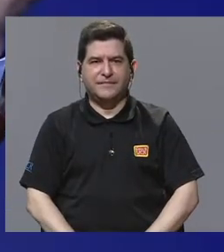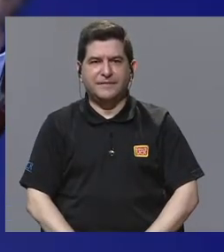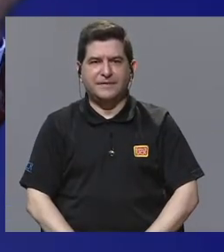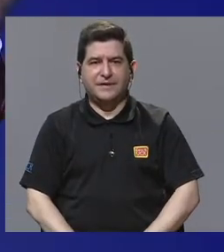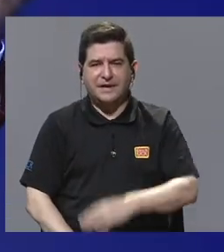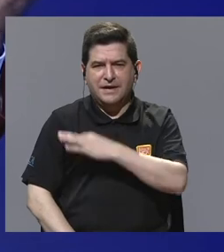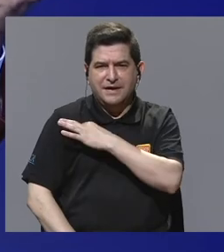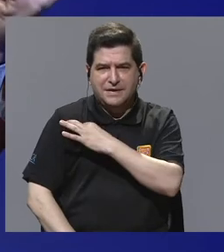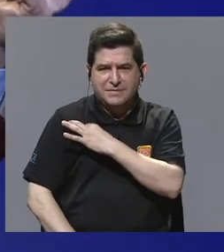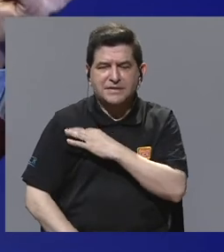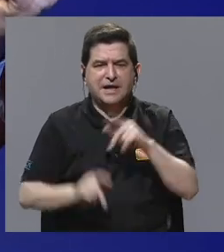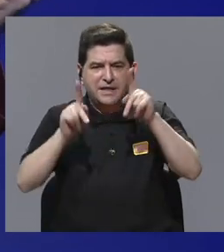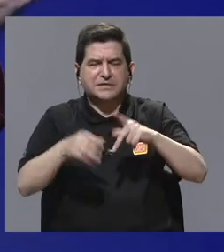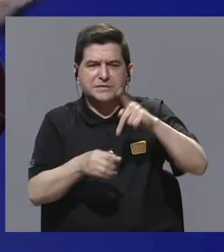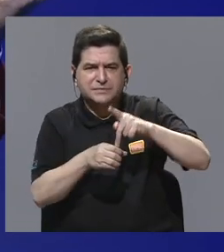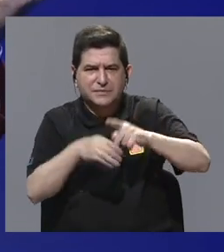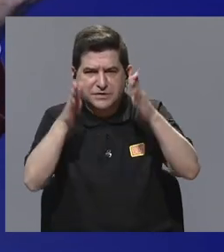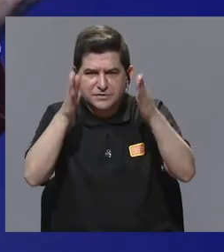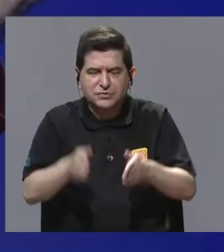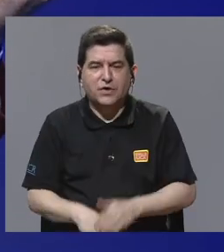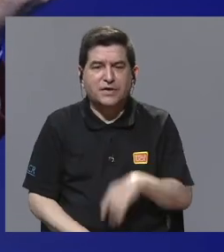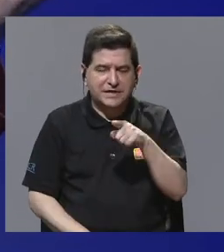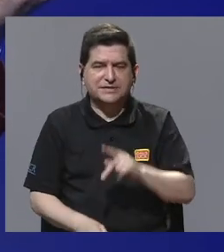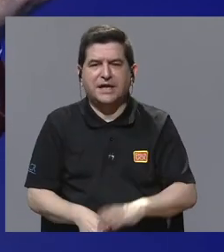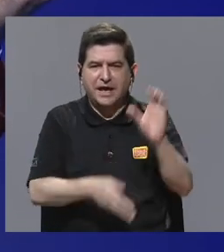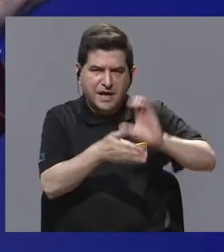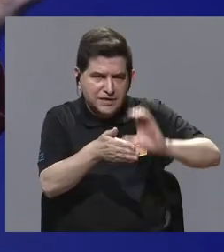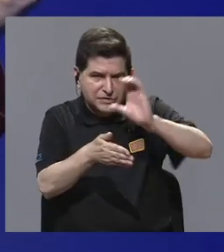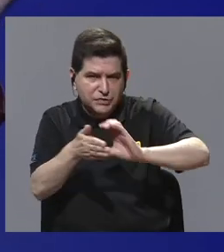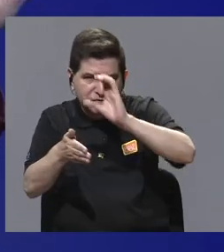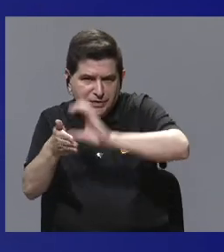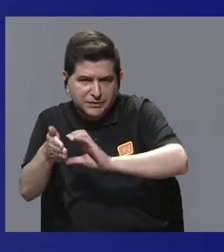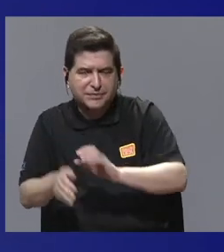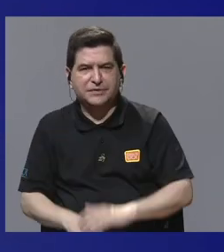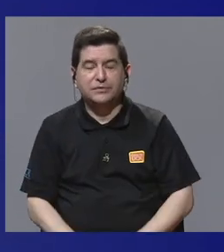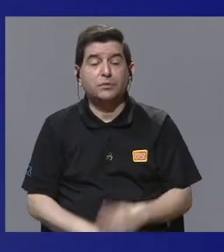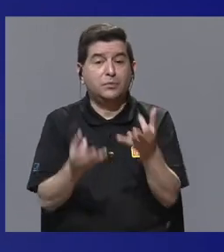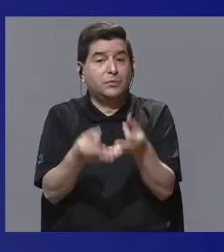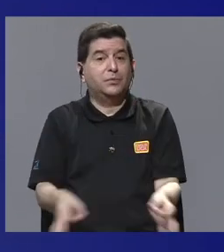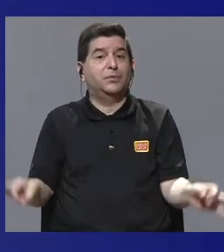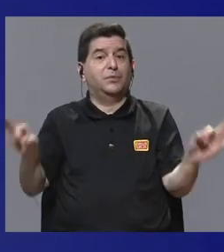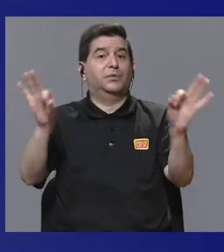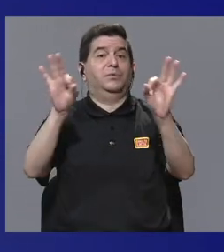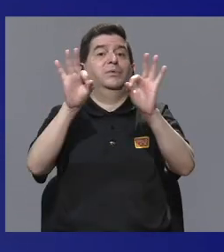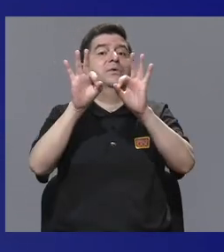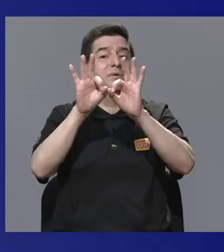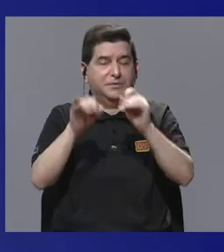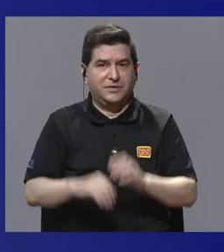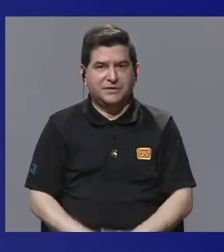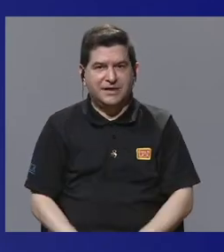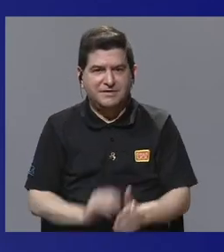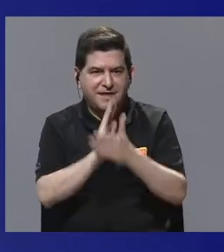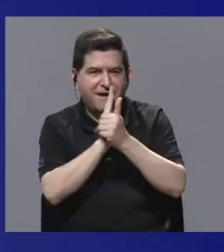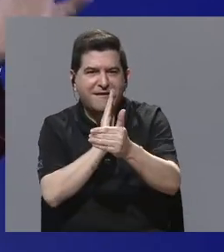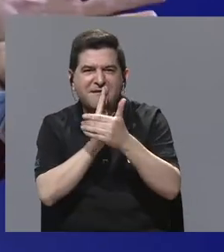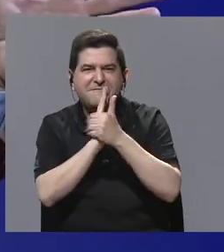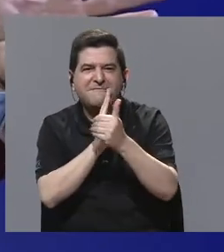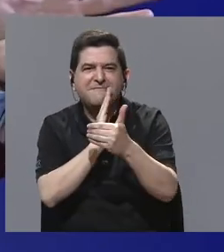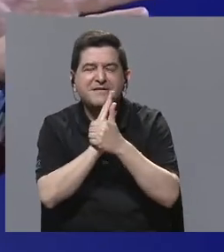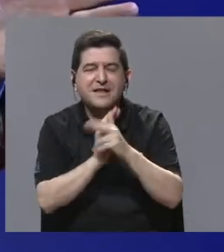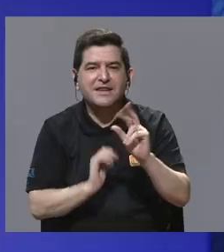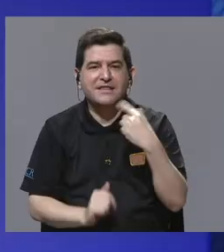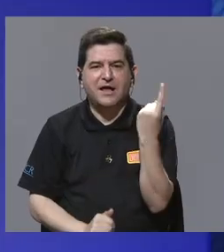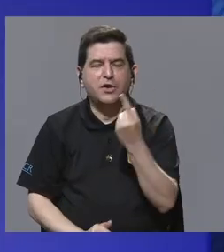personas, los protagonistas de la serie, muy importante y relevante la capacidad, no solo el